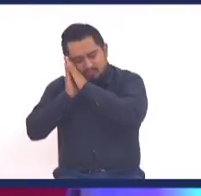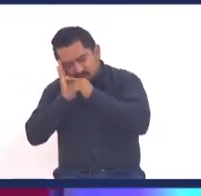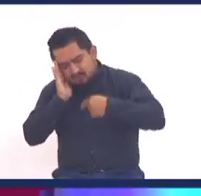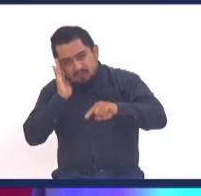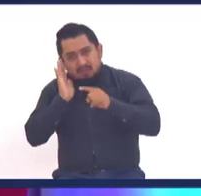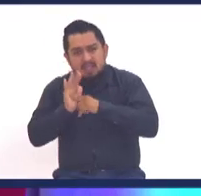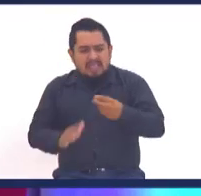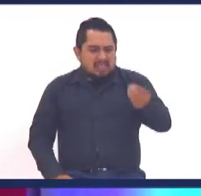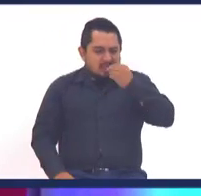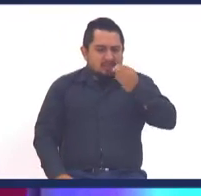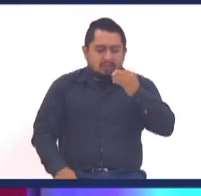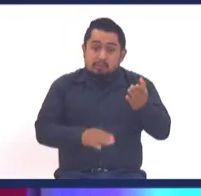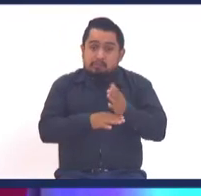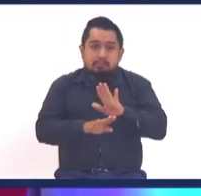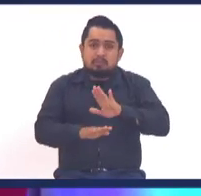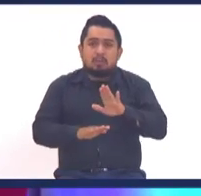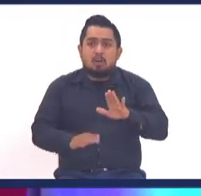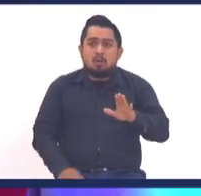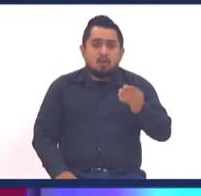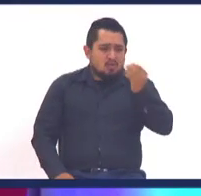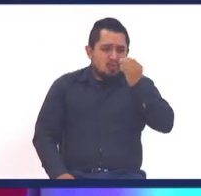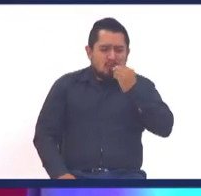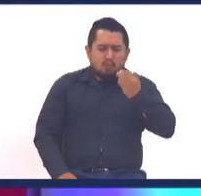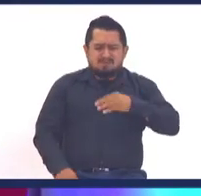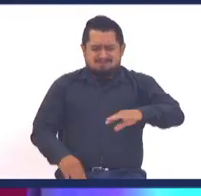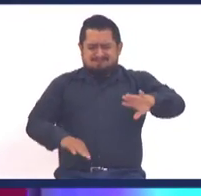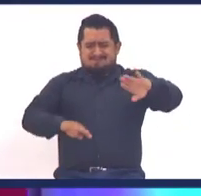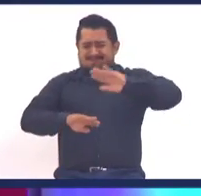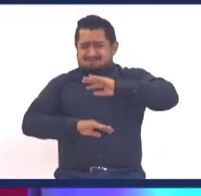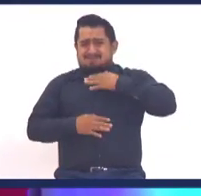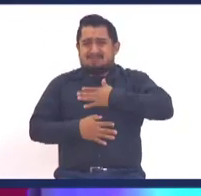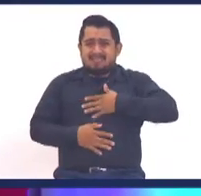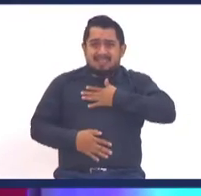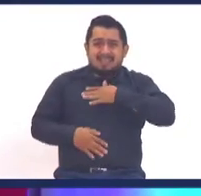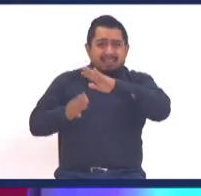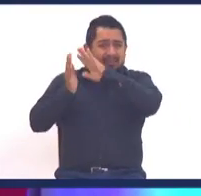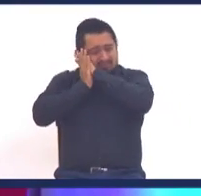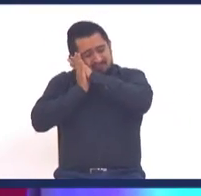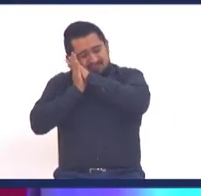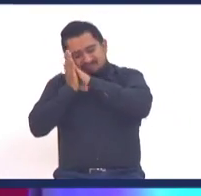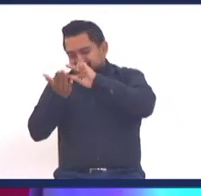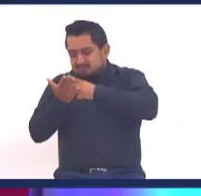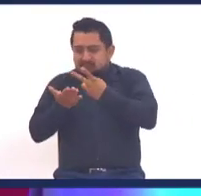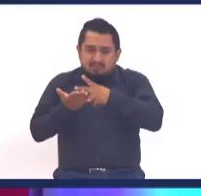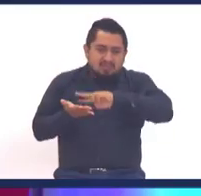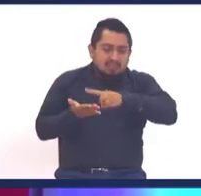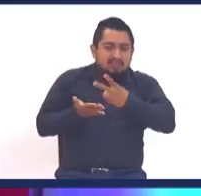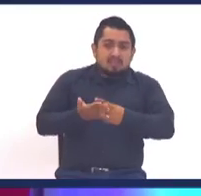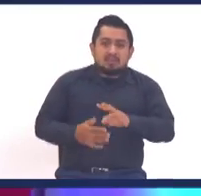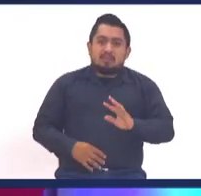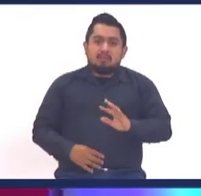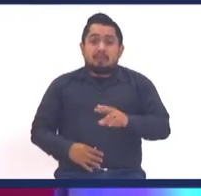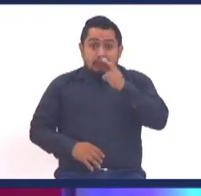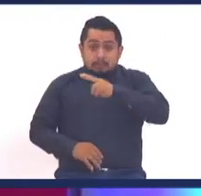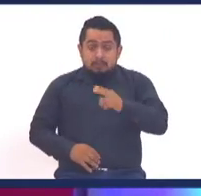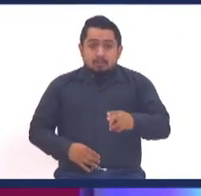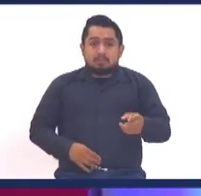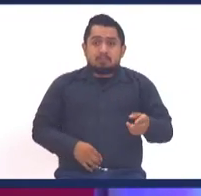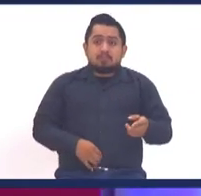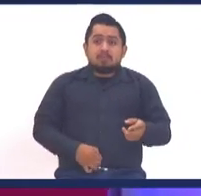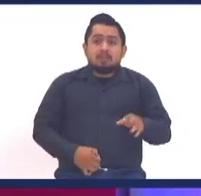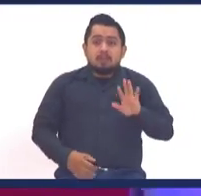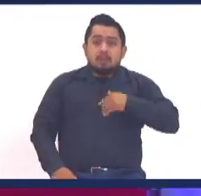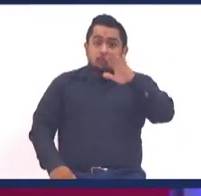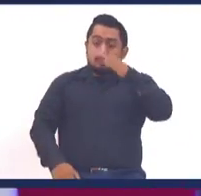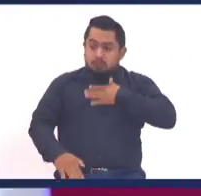pegarse una gran comidota porque si se pega la gran comidota puede no dormir bien. En el caso del Evangelio de Juan y no porque